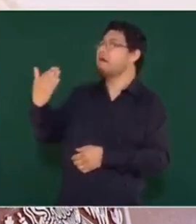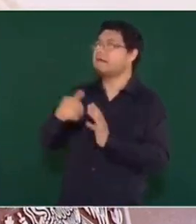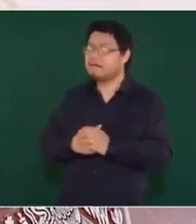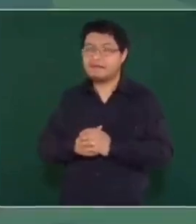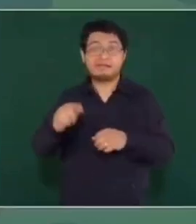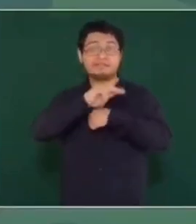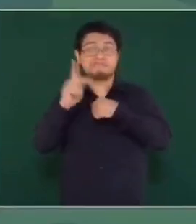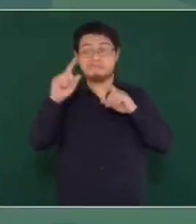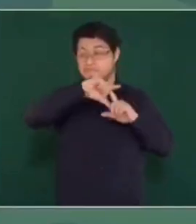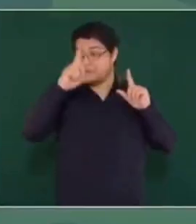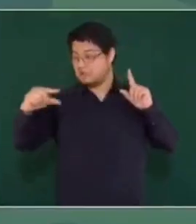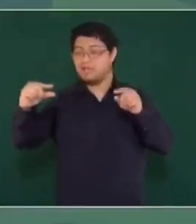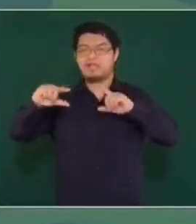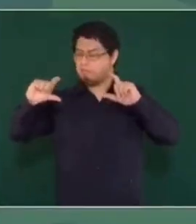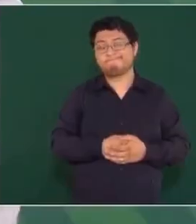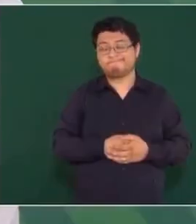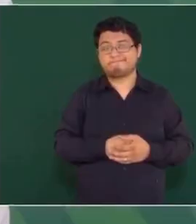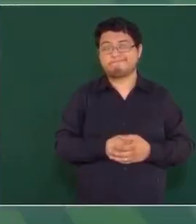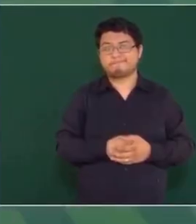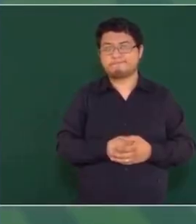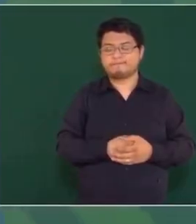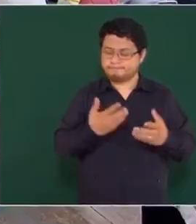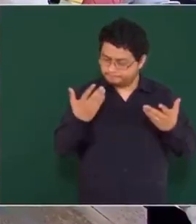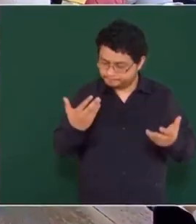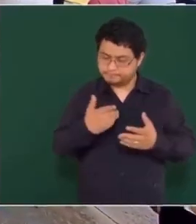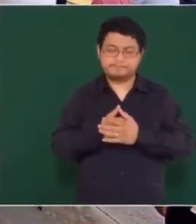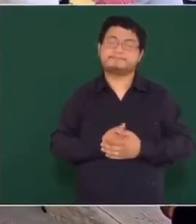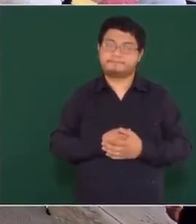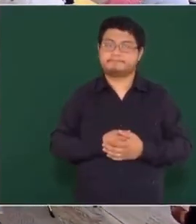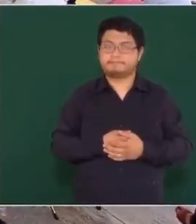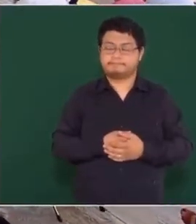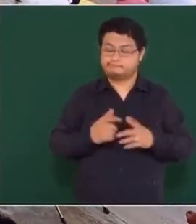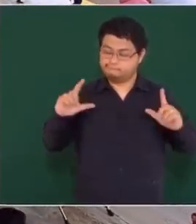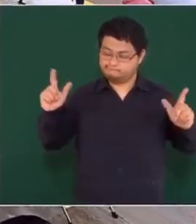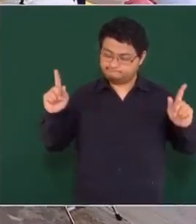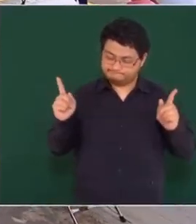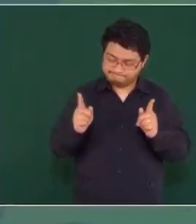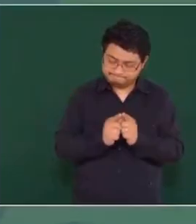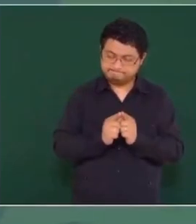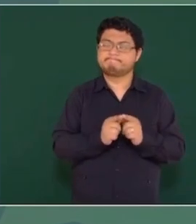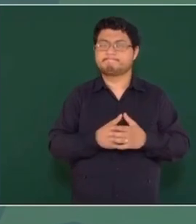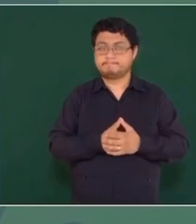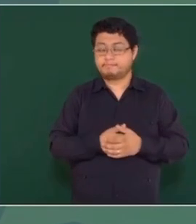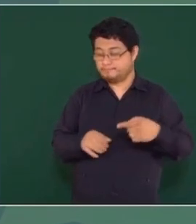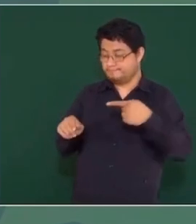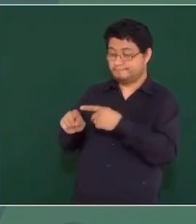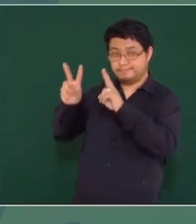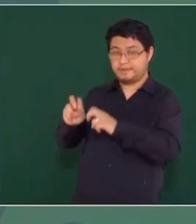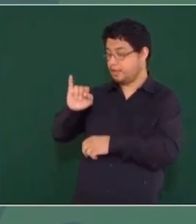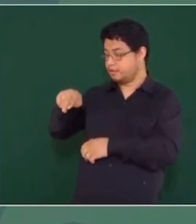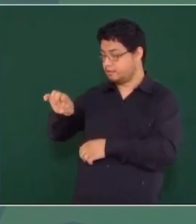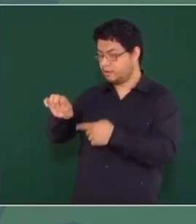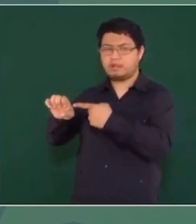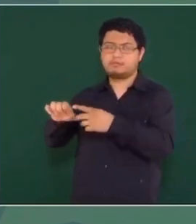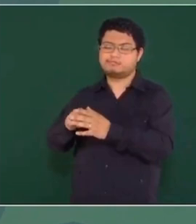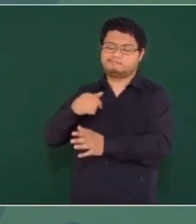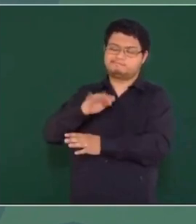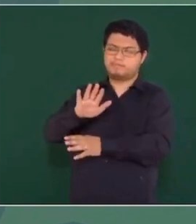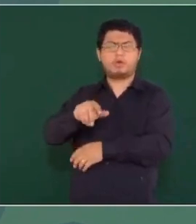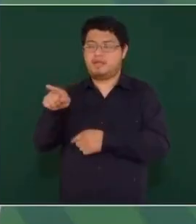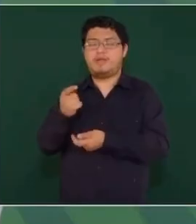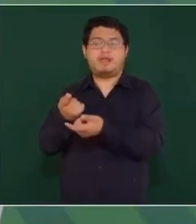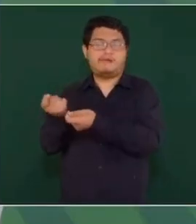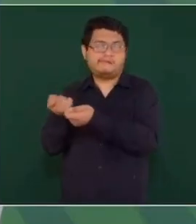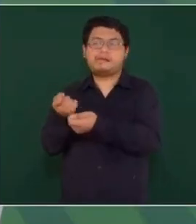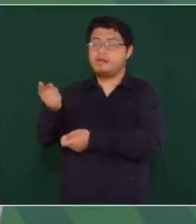el que el país sea de una minoría rapaz. Por eso esta situación del INE. Pero repito que no se